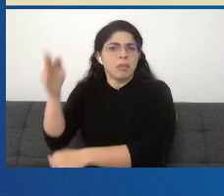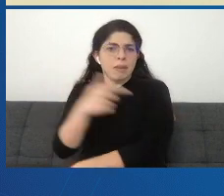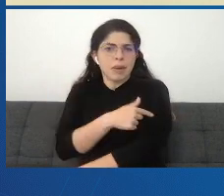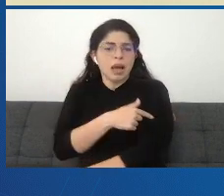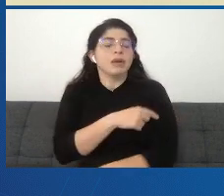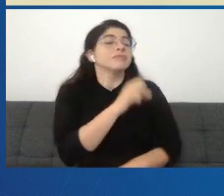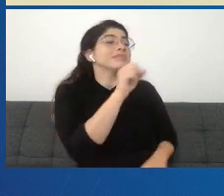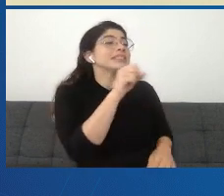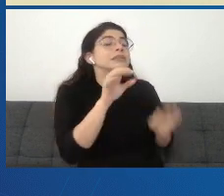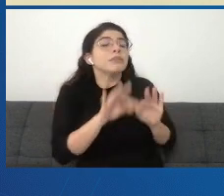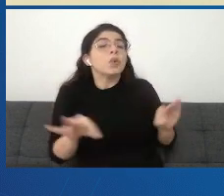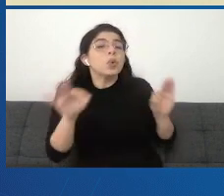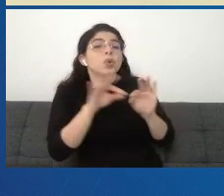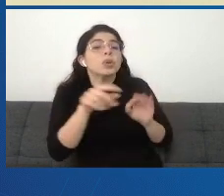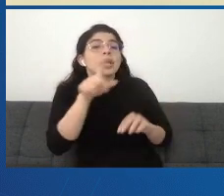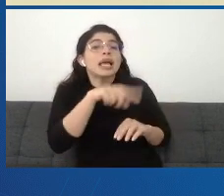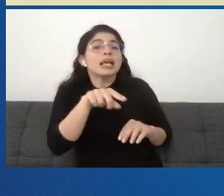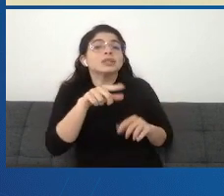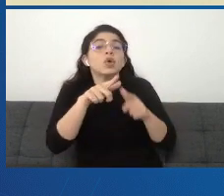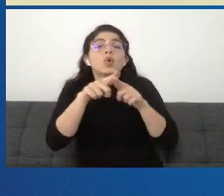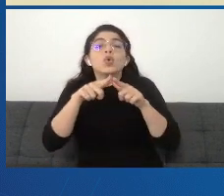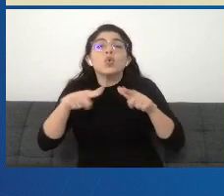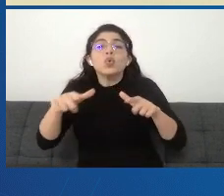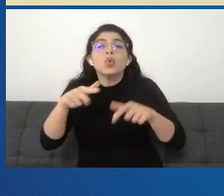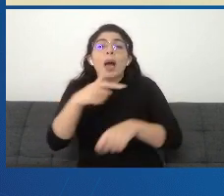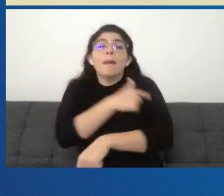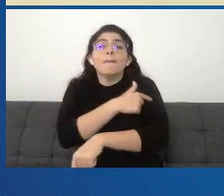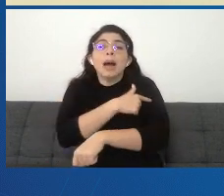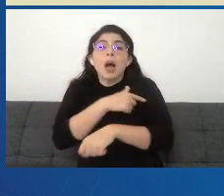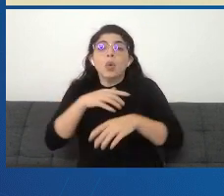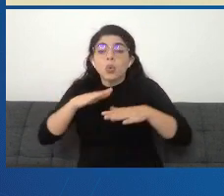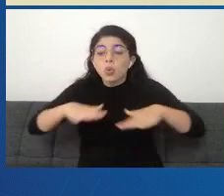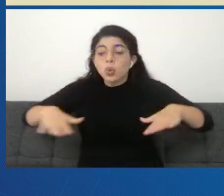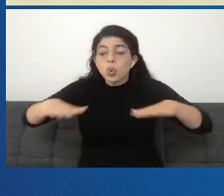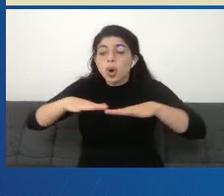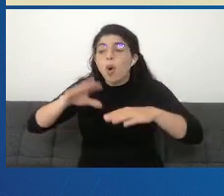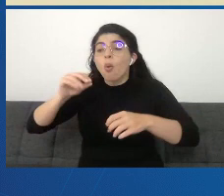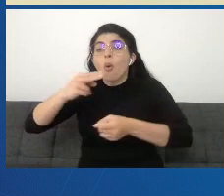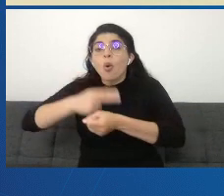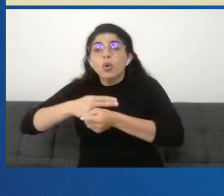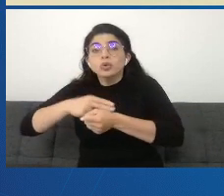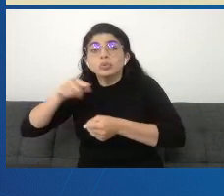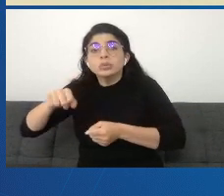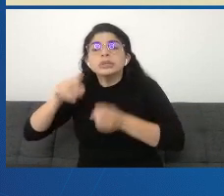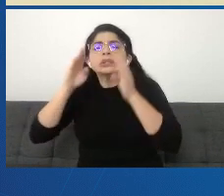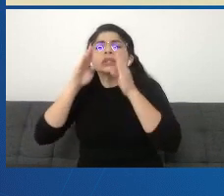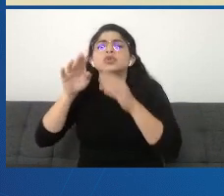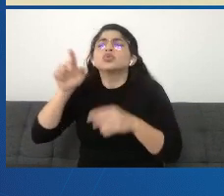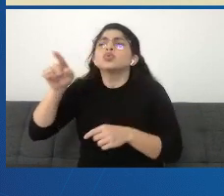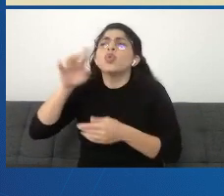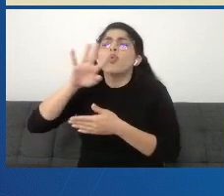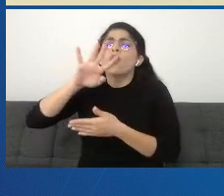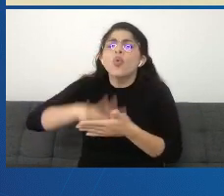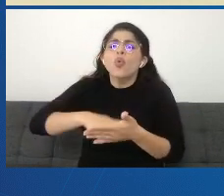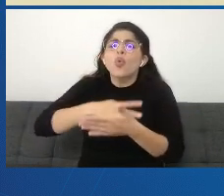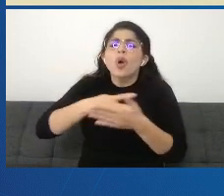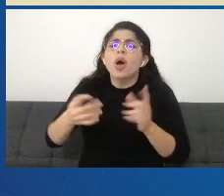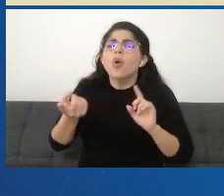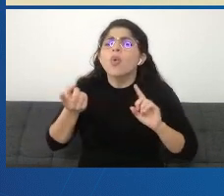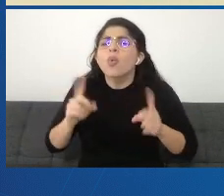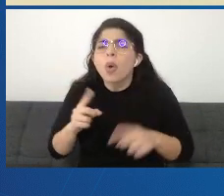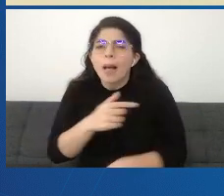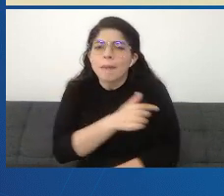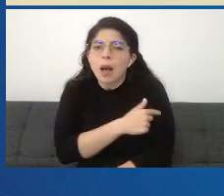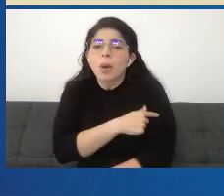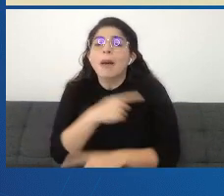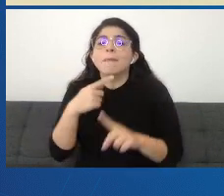atentos en cada vacunatorio, en cada centro hospitalario, de los horarios de aplicación de vacunas y de la disponibilidad